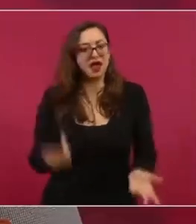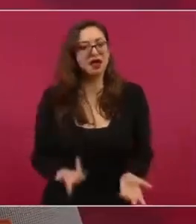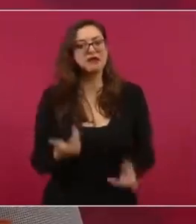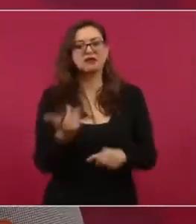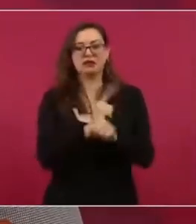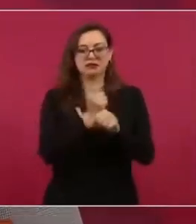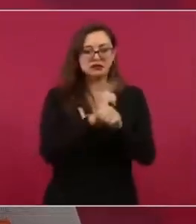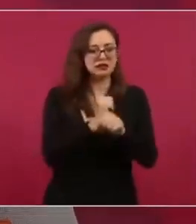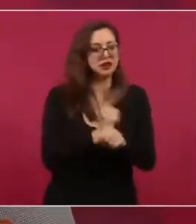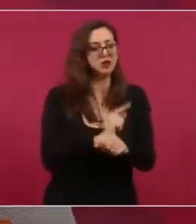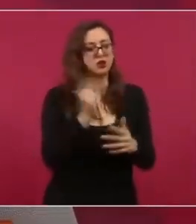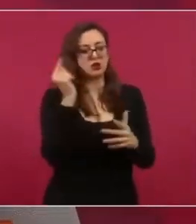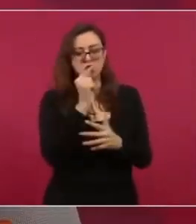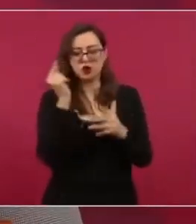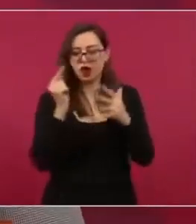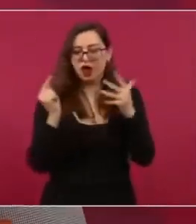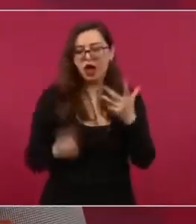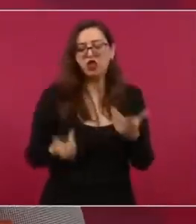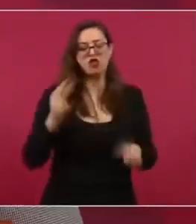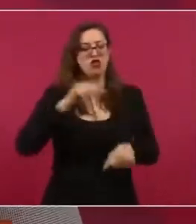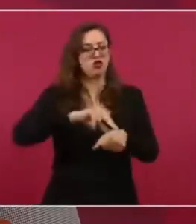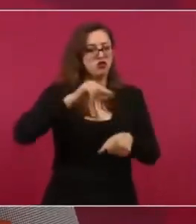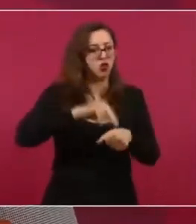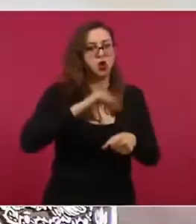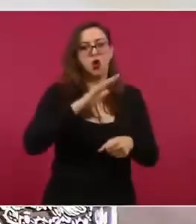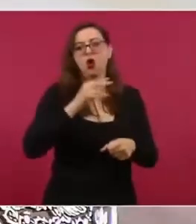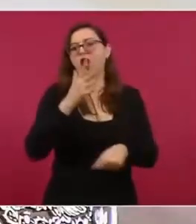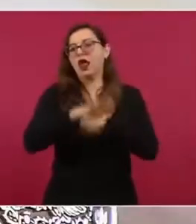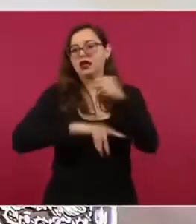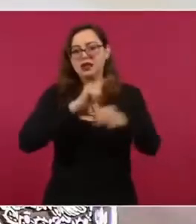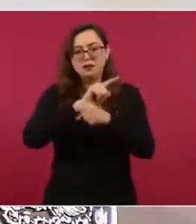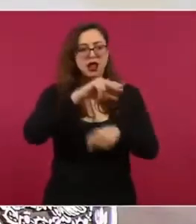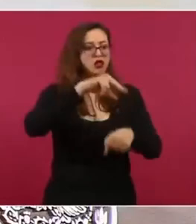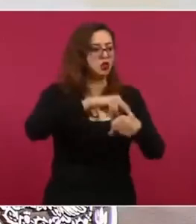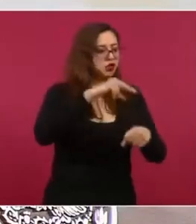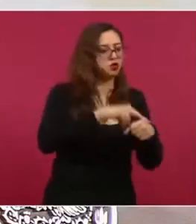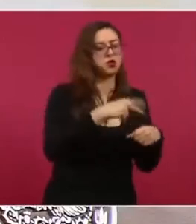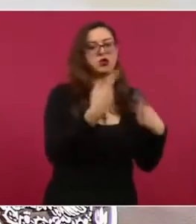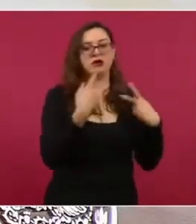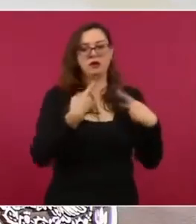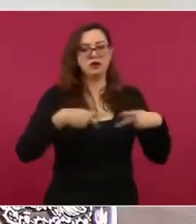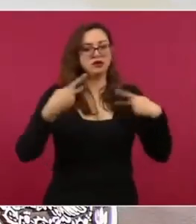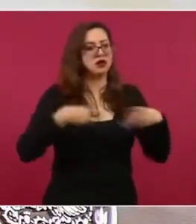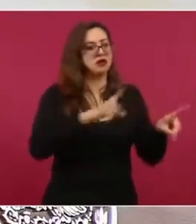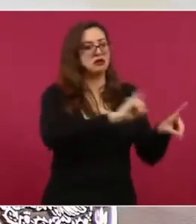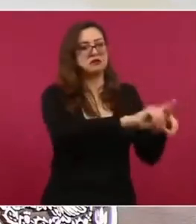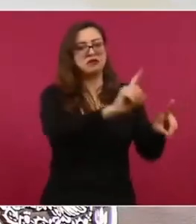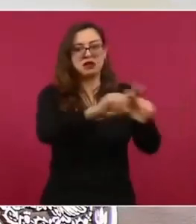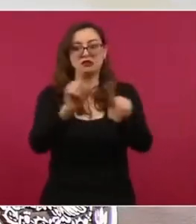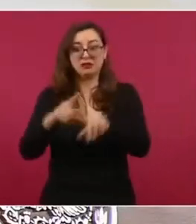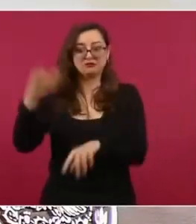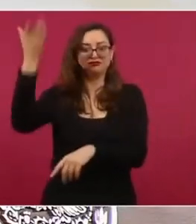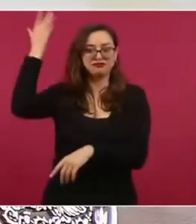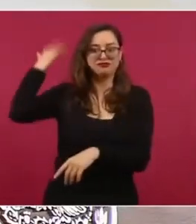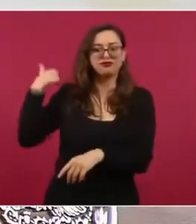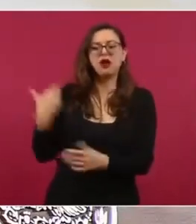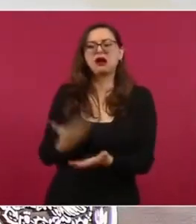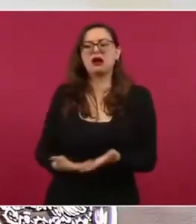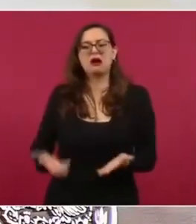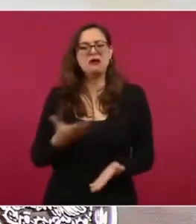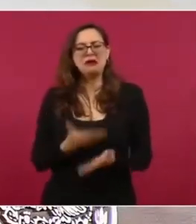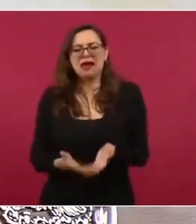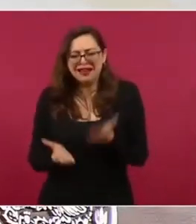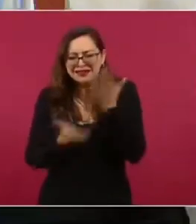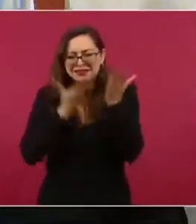sus compañeros pues había veterinarios y otro tipo de profesionistas. Hoy en día ya no necesitan estudiar los jóvenes